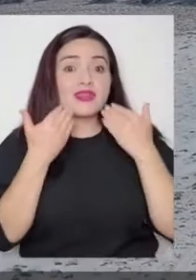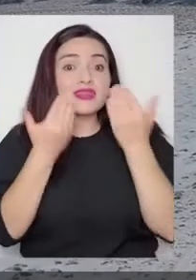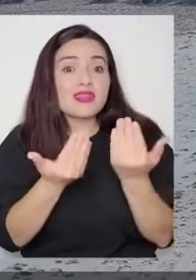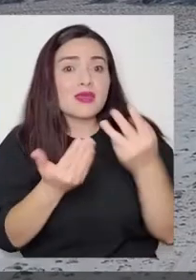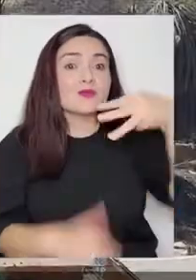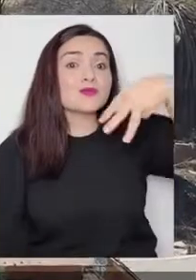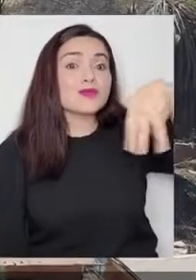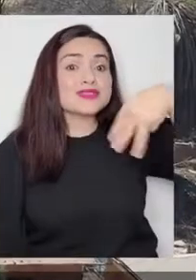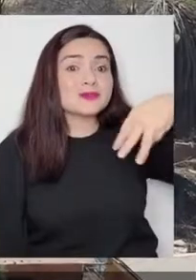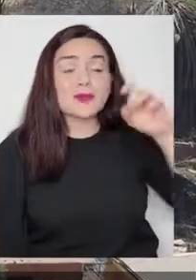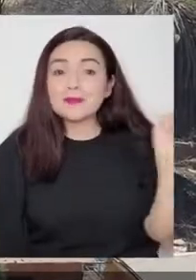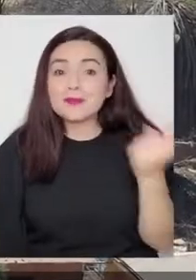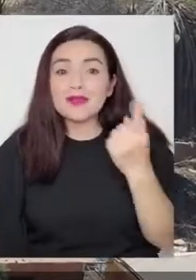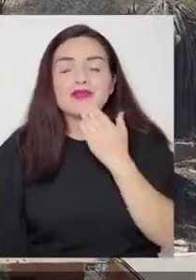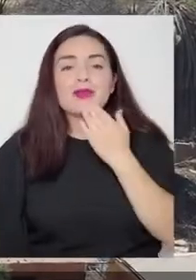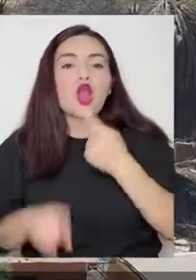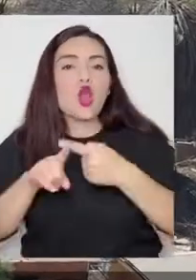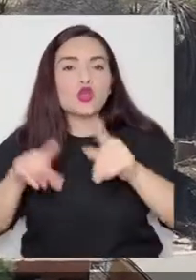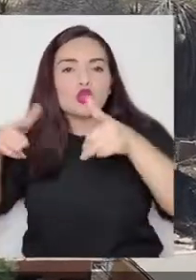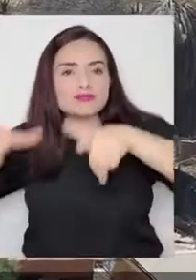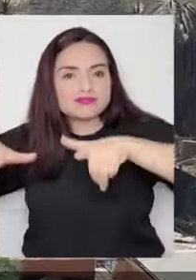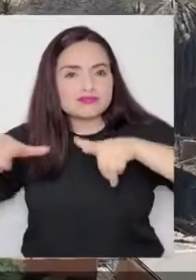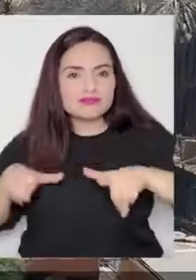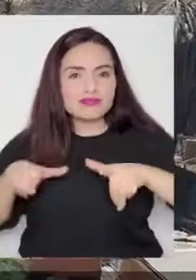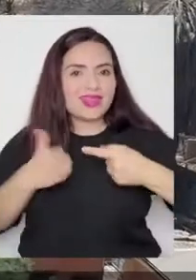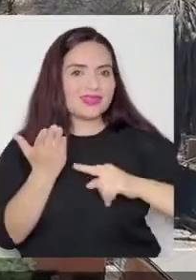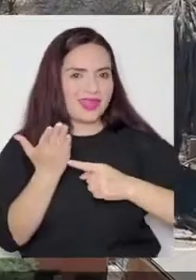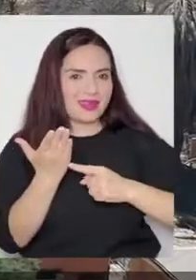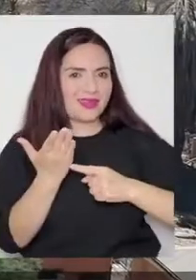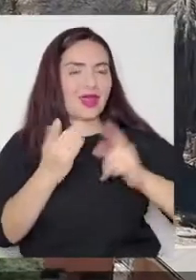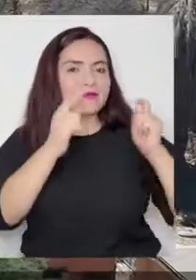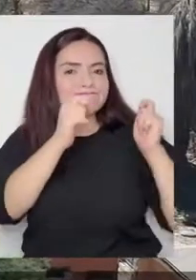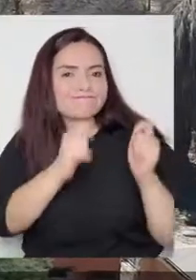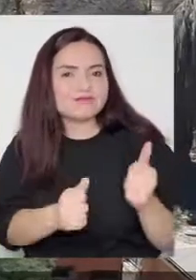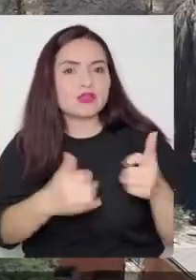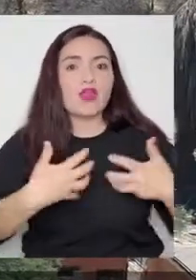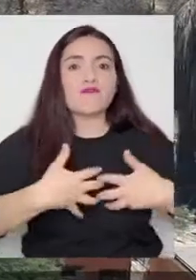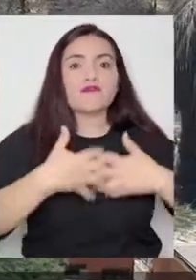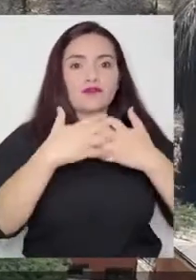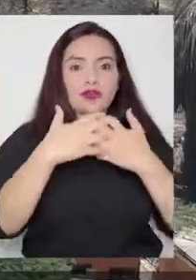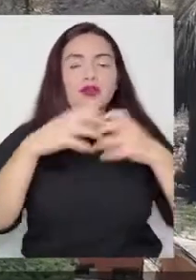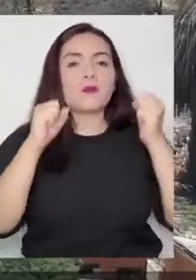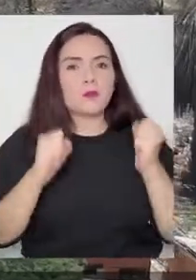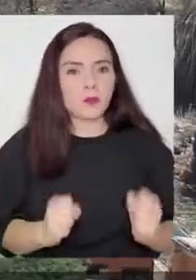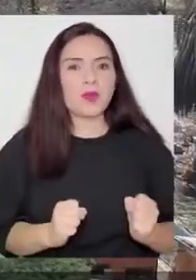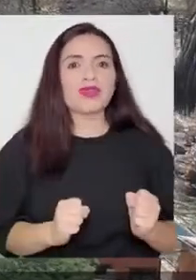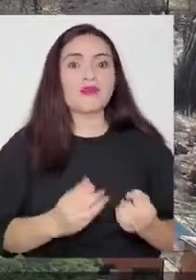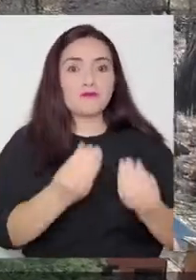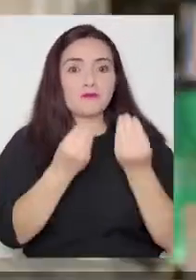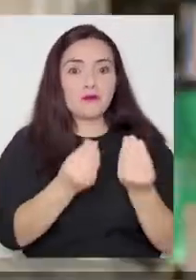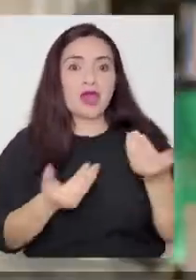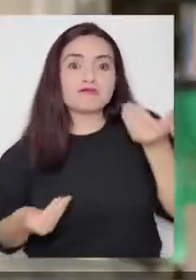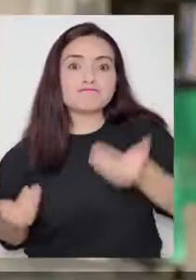Tenemos que dotar a los municipios preferentemente y también a otras unidades técnicas de competencias y de fortalezas para que